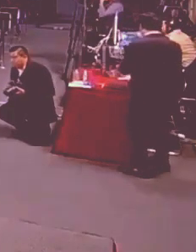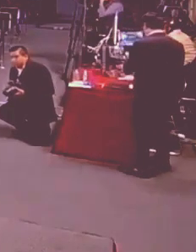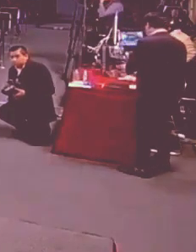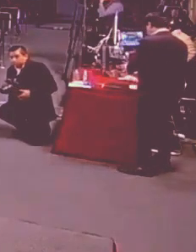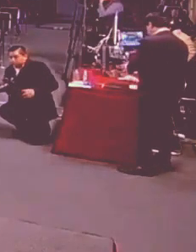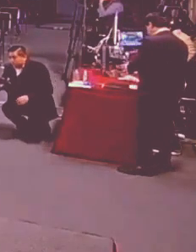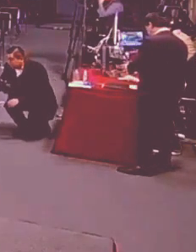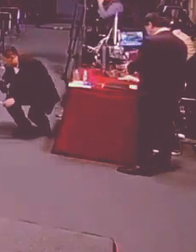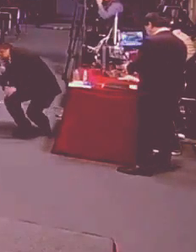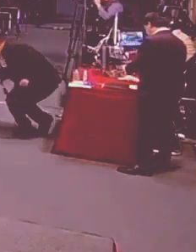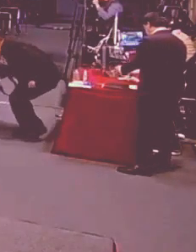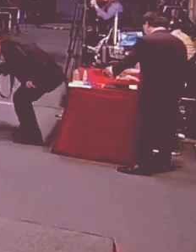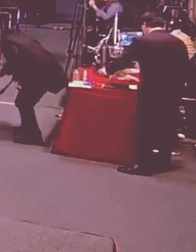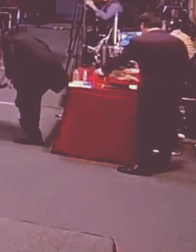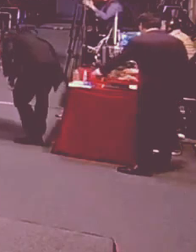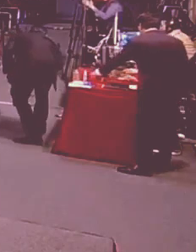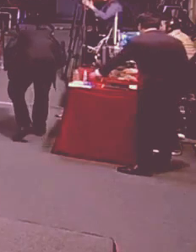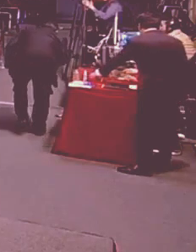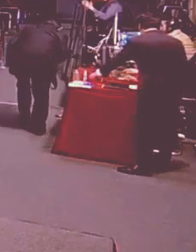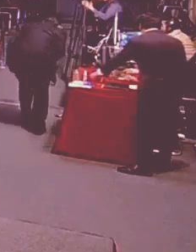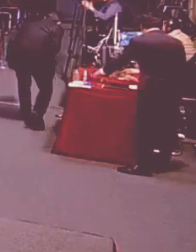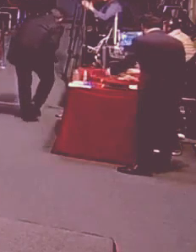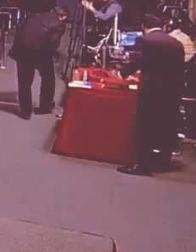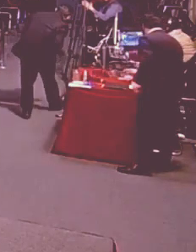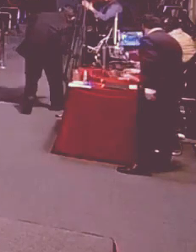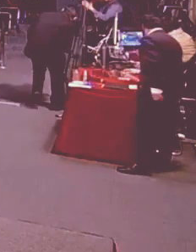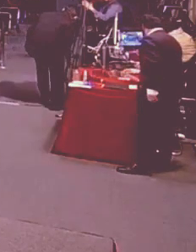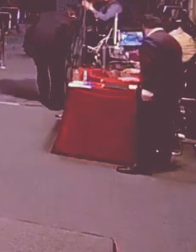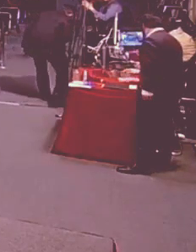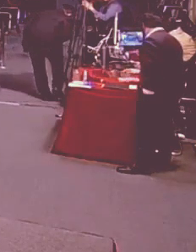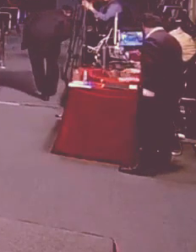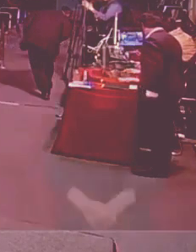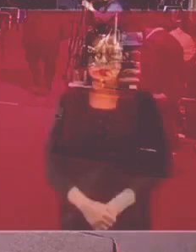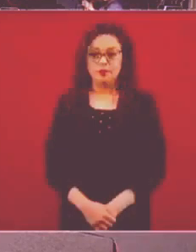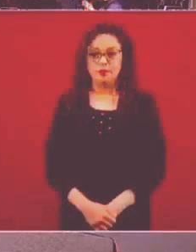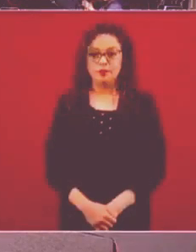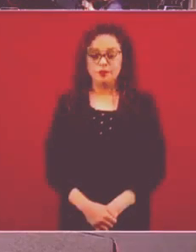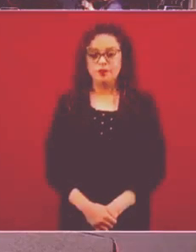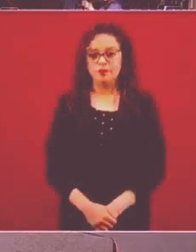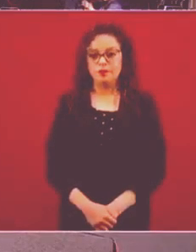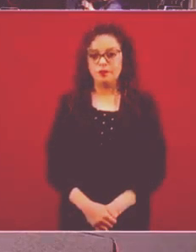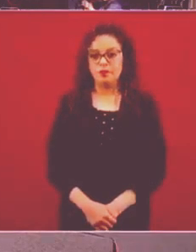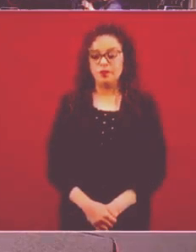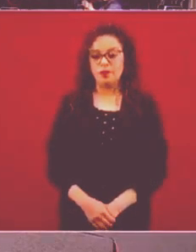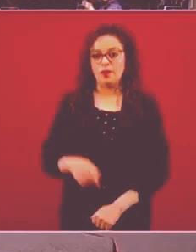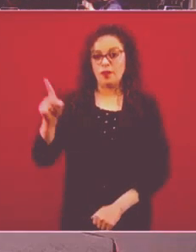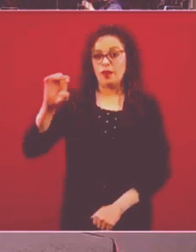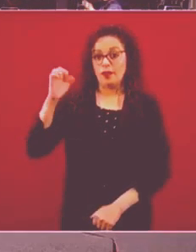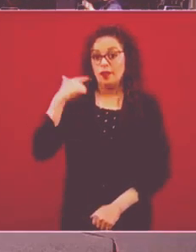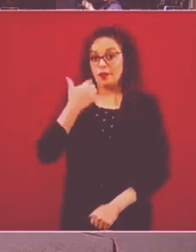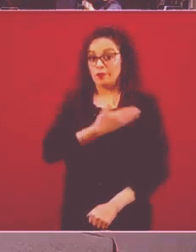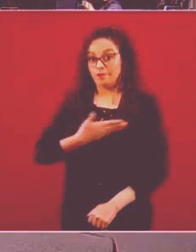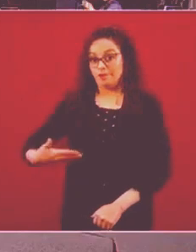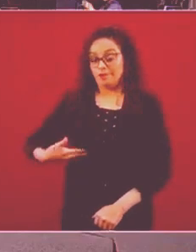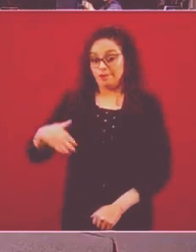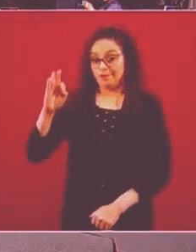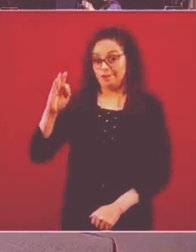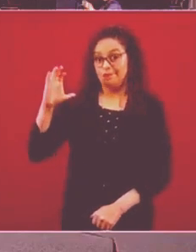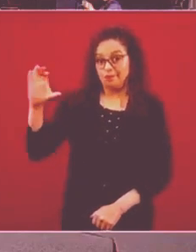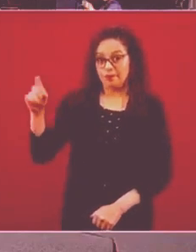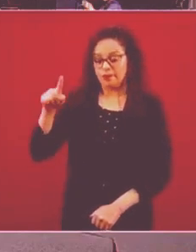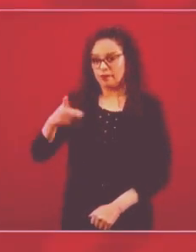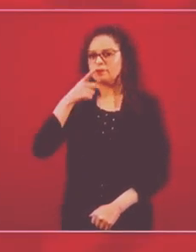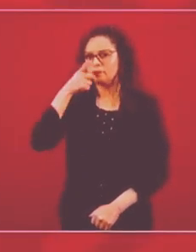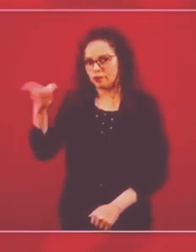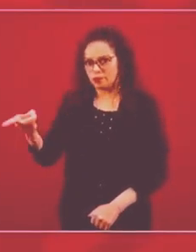conocer, como él lo menciona, el expresidente Calderón, porque esas armas se usaron